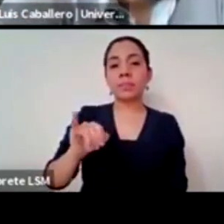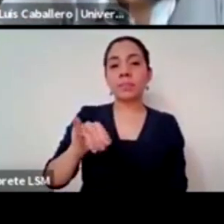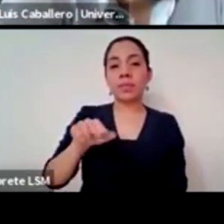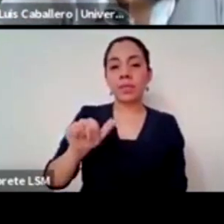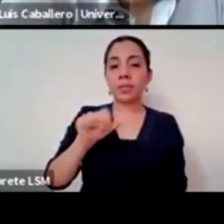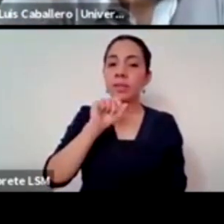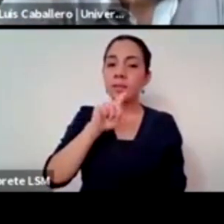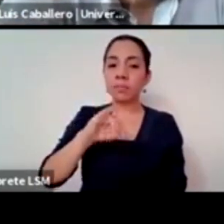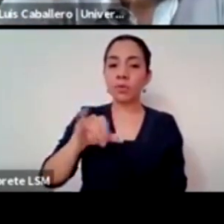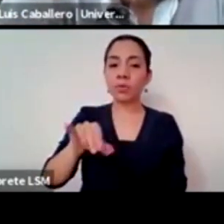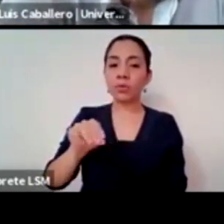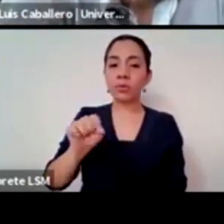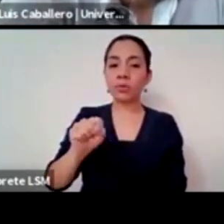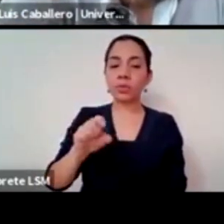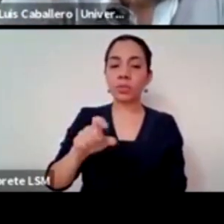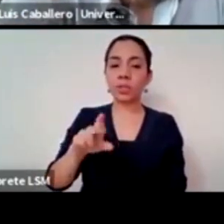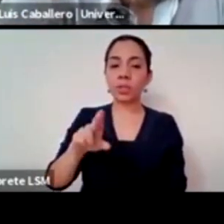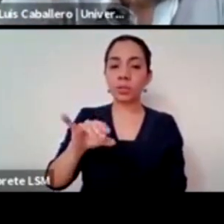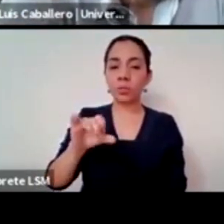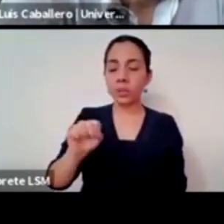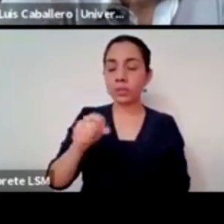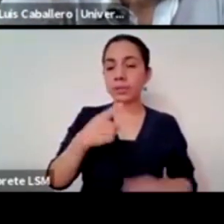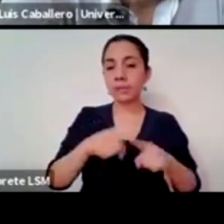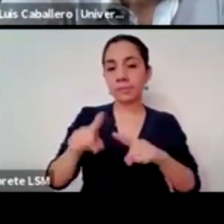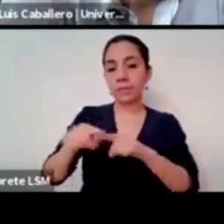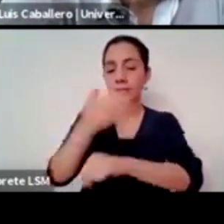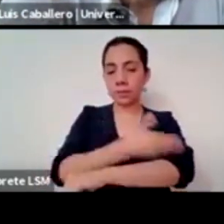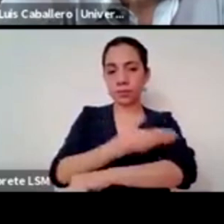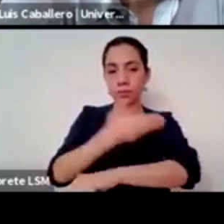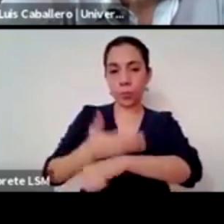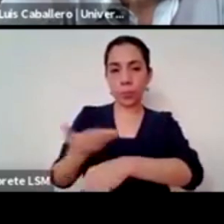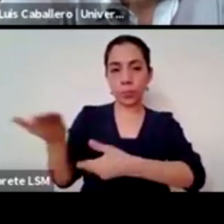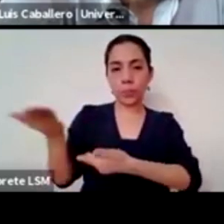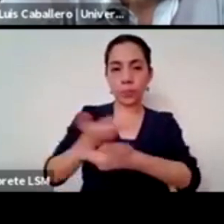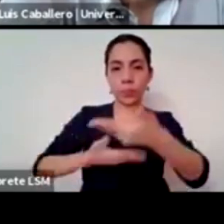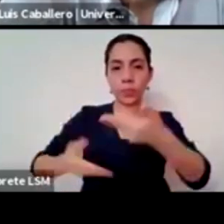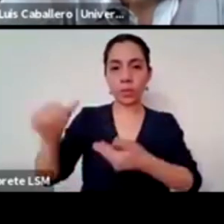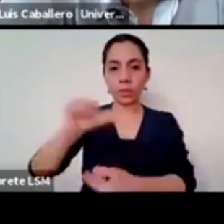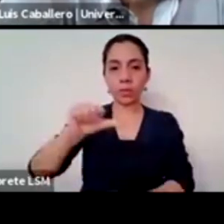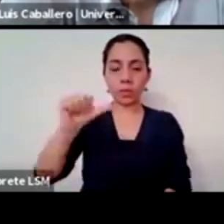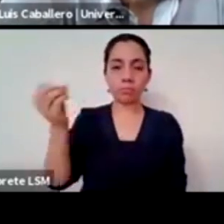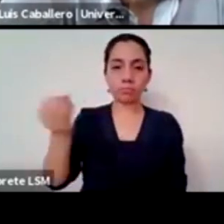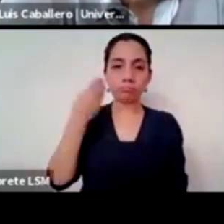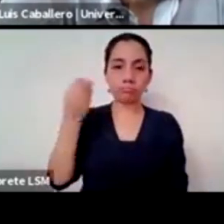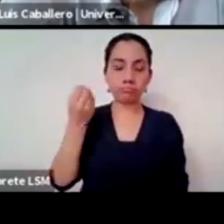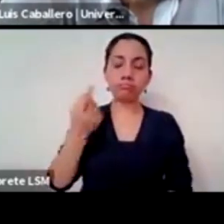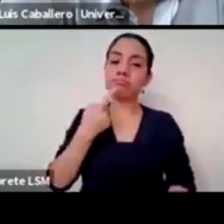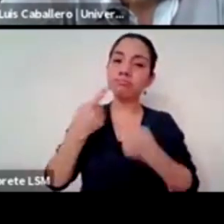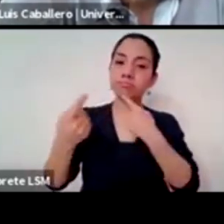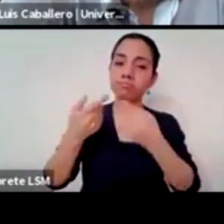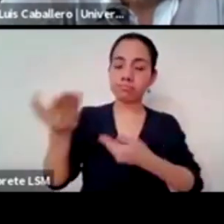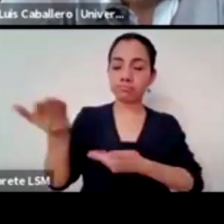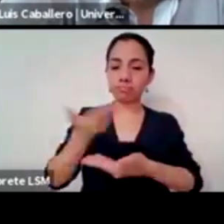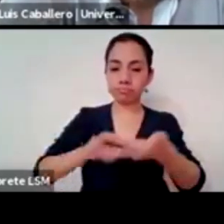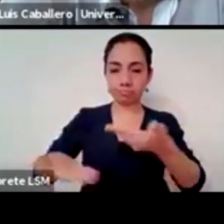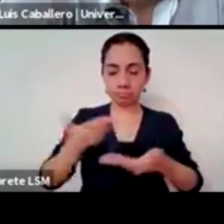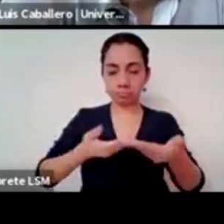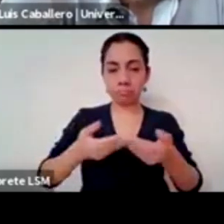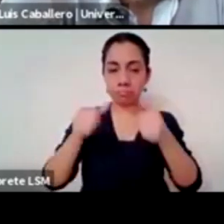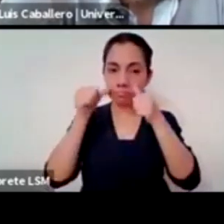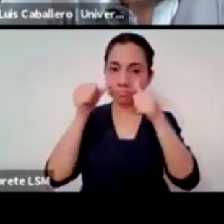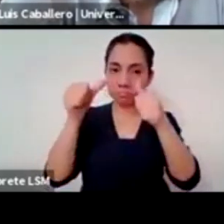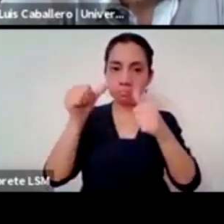conducción y a mis colegas panelistas por el largo trabajo que se hace desde distintos frentes que me pareció interesantísimo escucharles